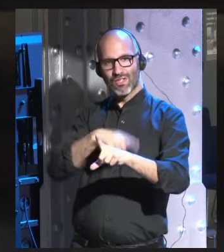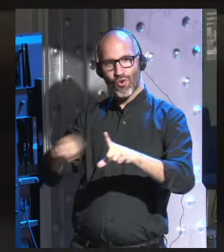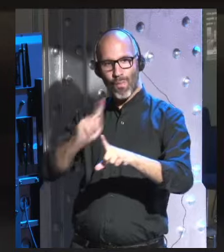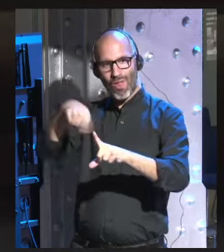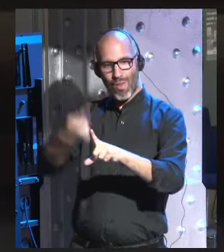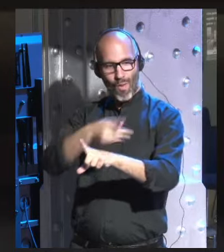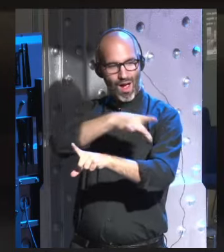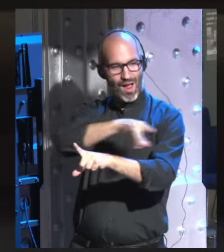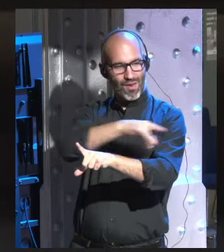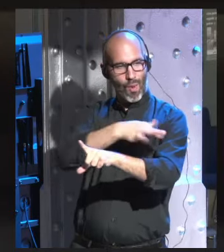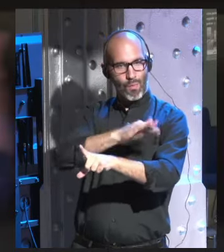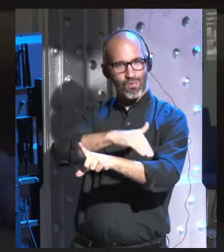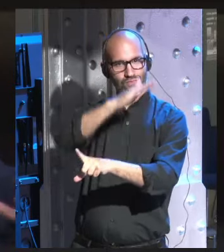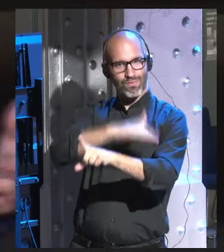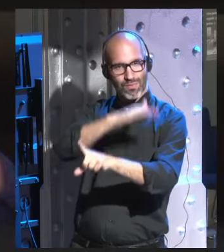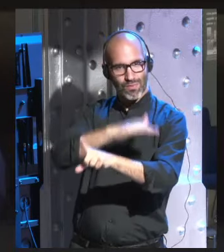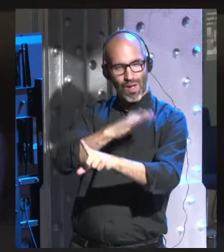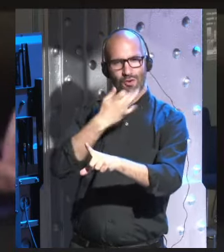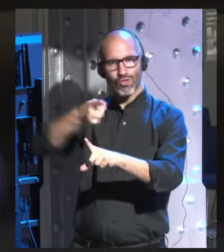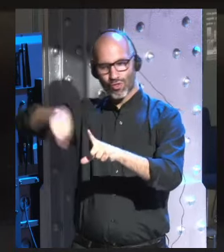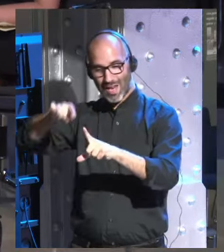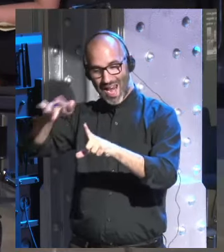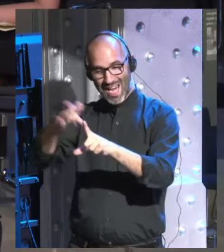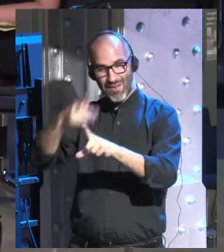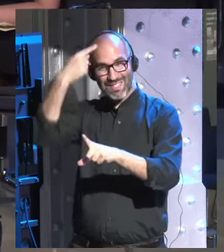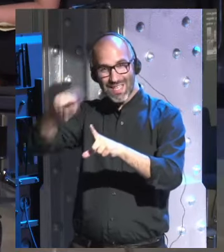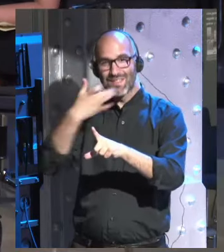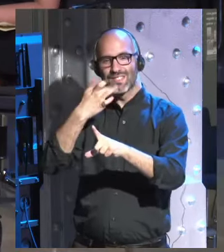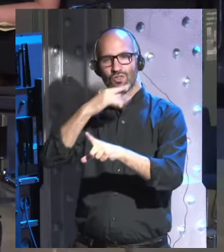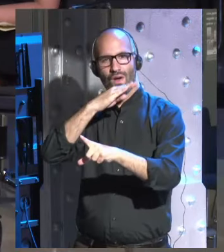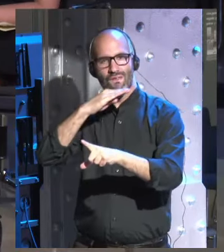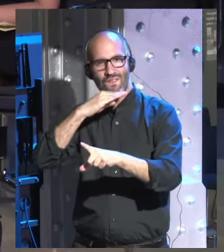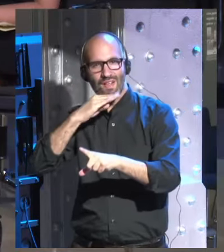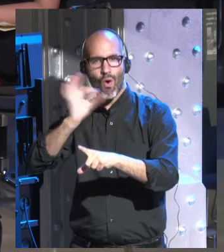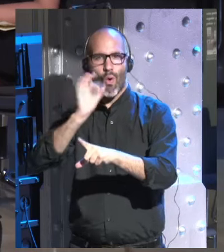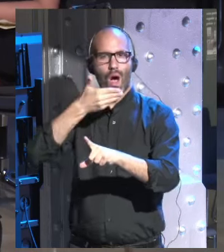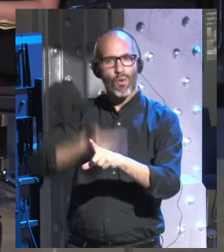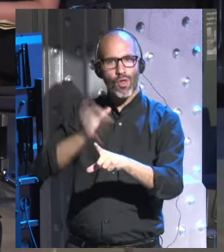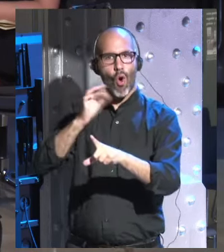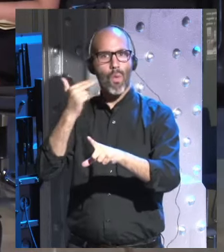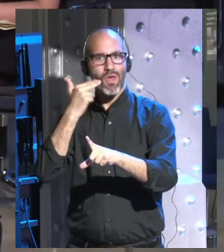sabe si estamos enfadados si estamos aburridos si tenemos miedo cualquier cosa